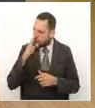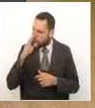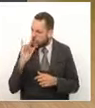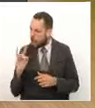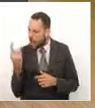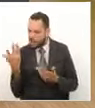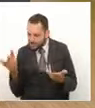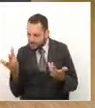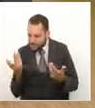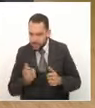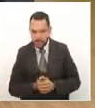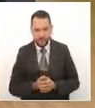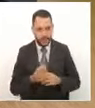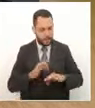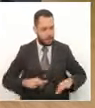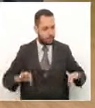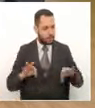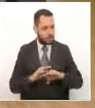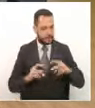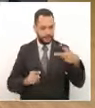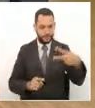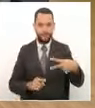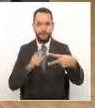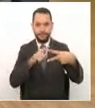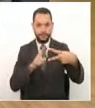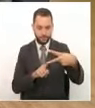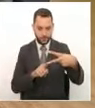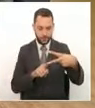inquietudes muy concretas para la doctora Sandra.